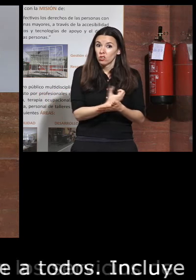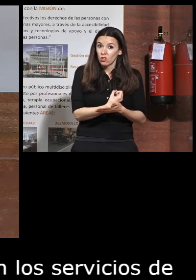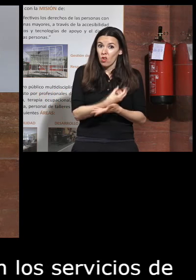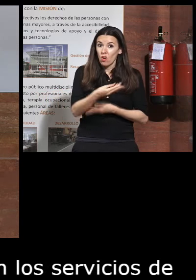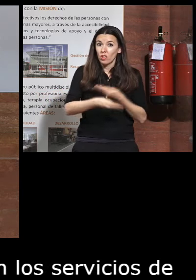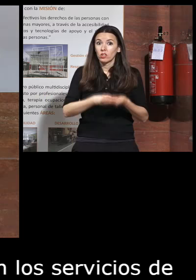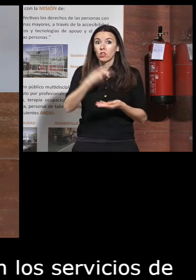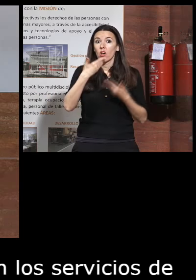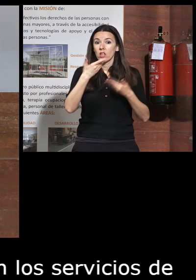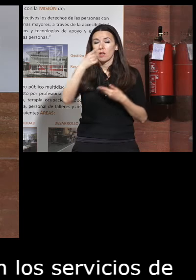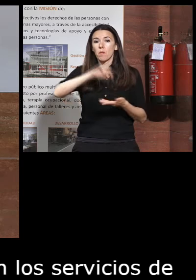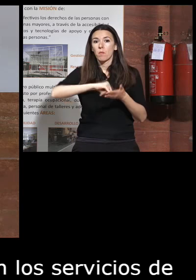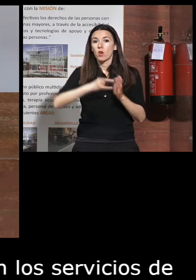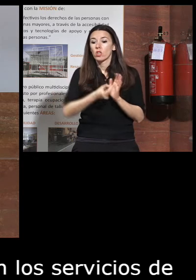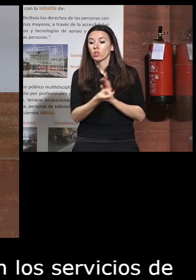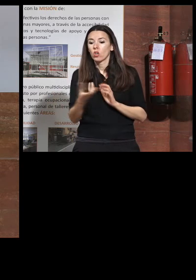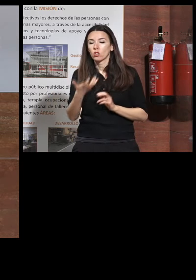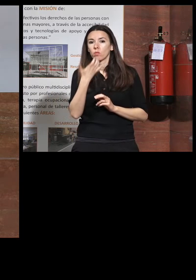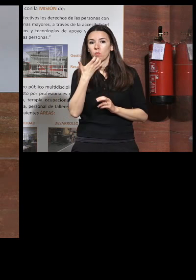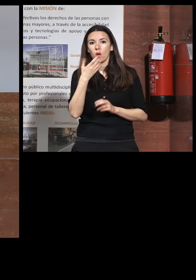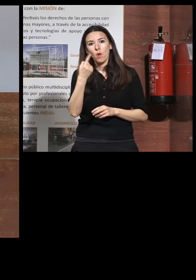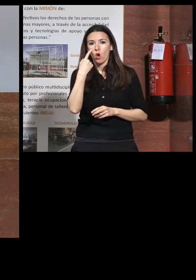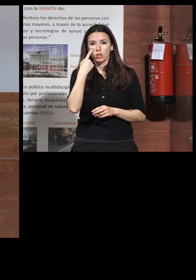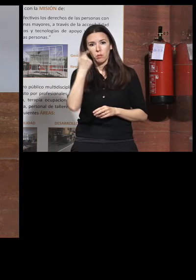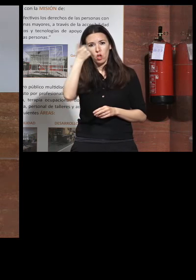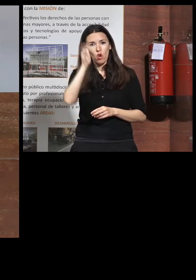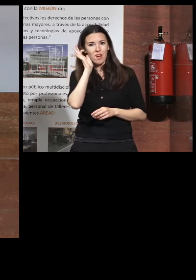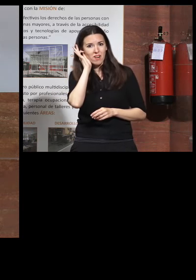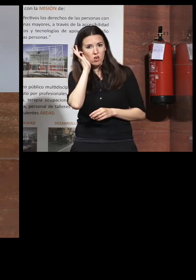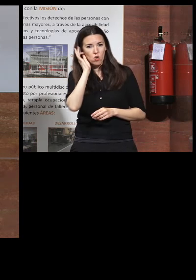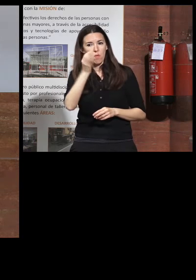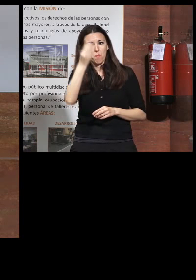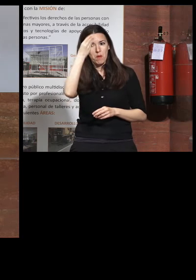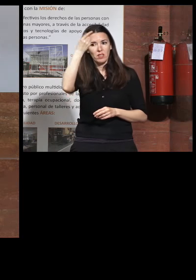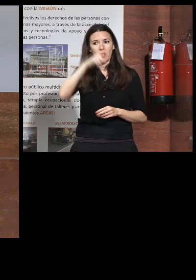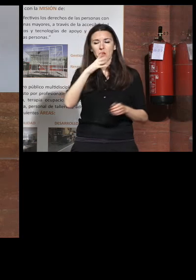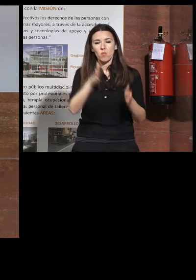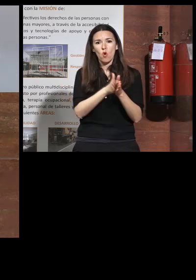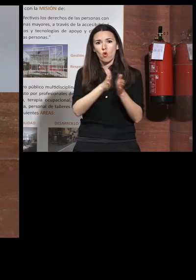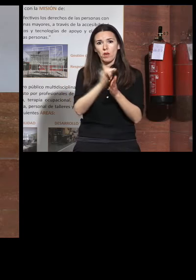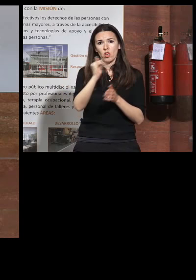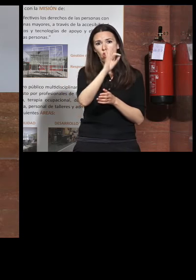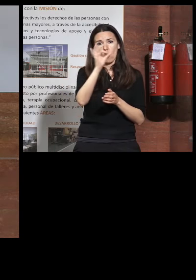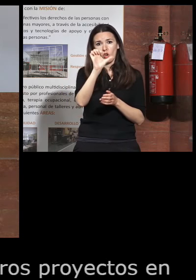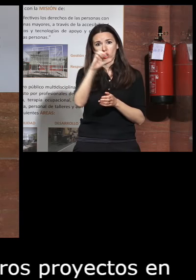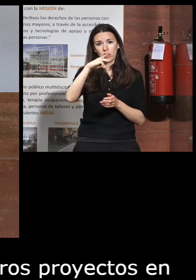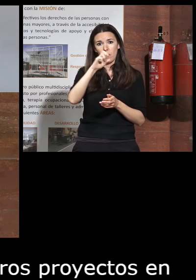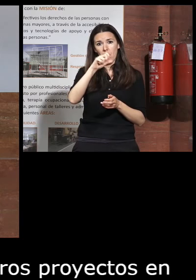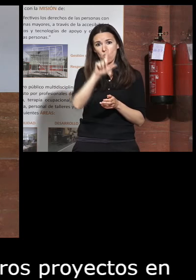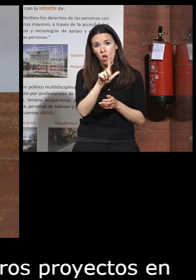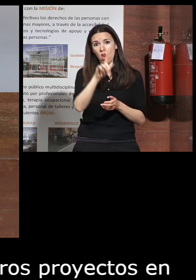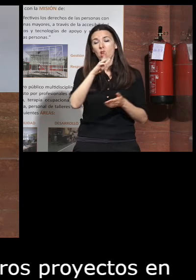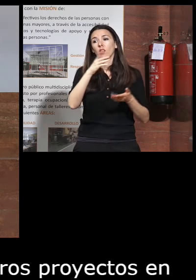otros proyectos que estamos enmarcados desde el observatorio de género creo que antes también aludía nuestro compañero José Manuel que las políticas